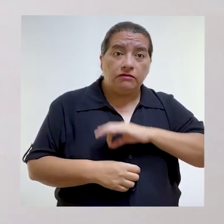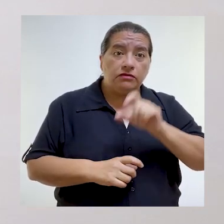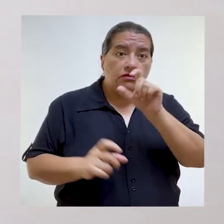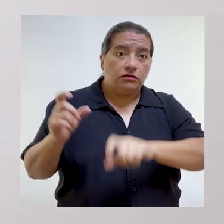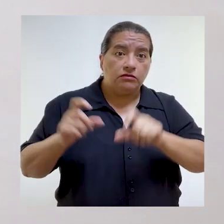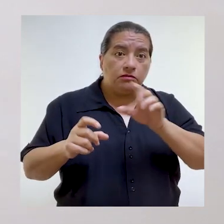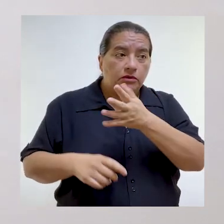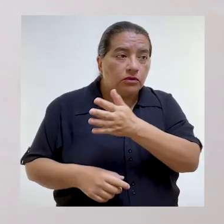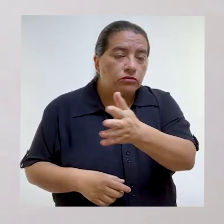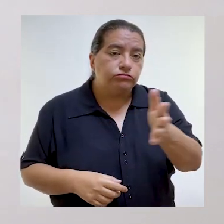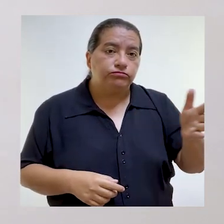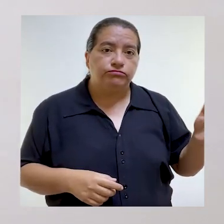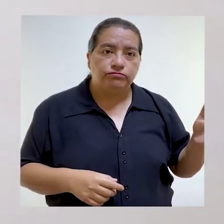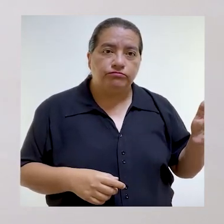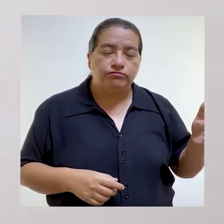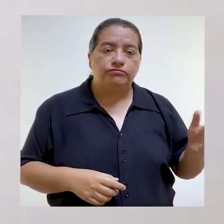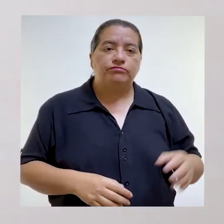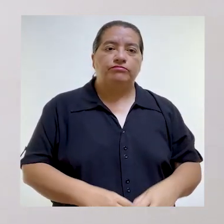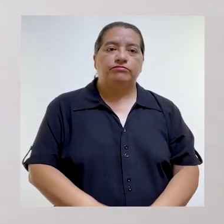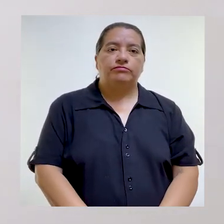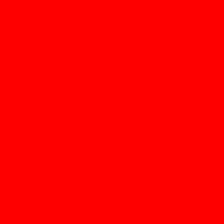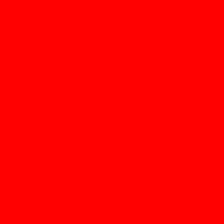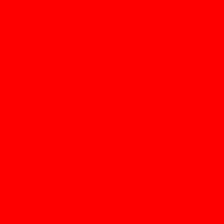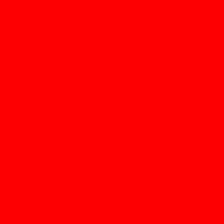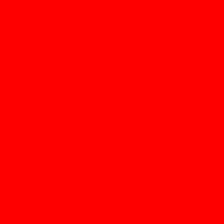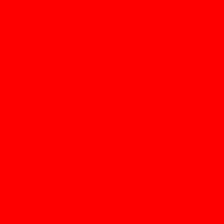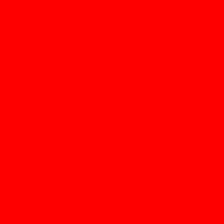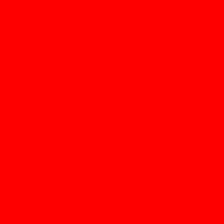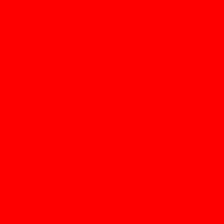autoridades y funcionarios públicos en beneficio de la población.